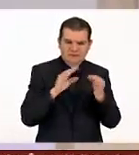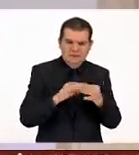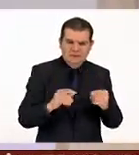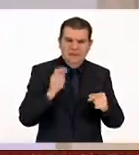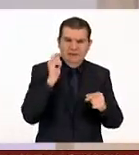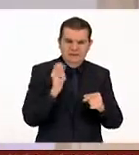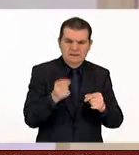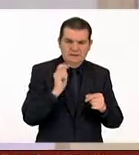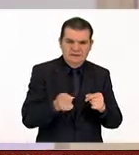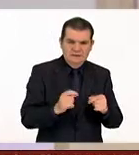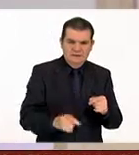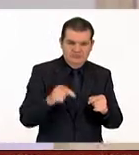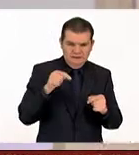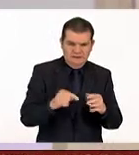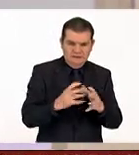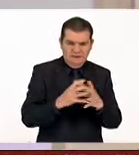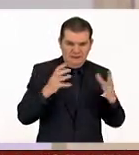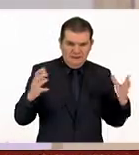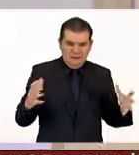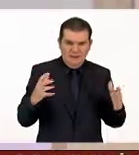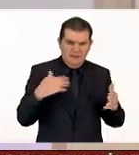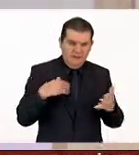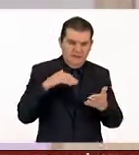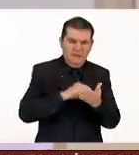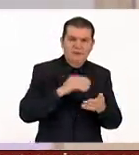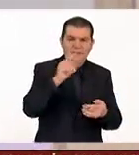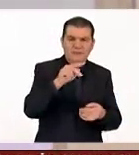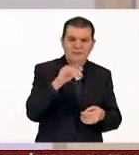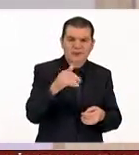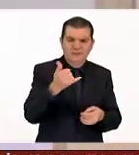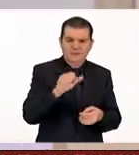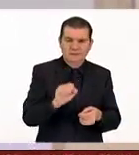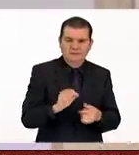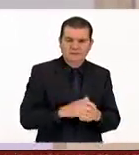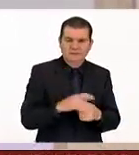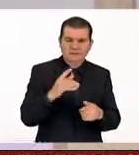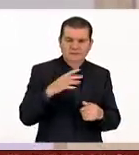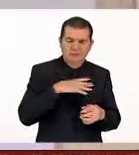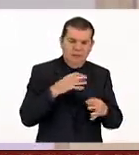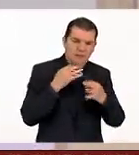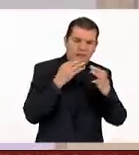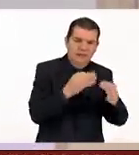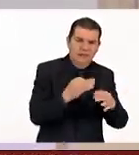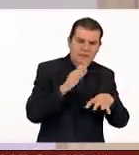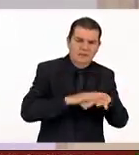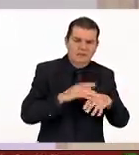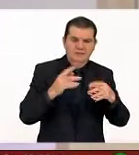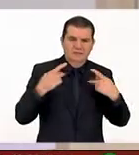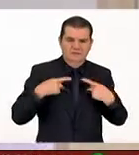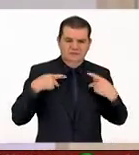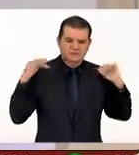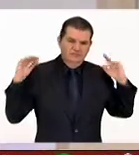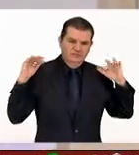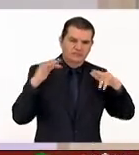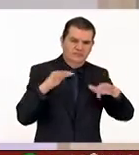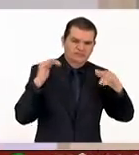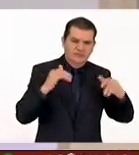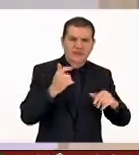punto esta gran propuesta de los mayas atrae a un público inglés